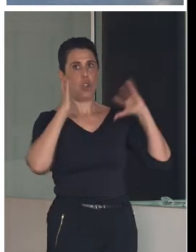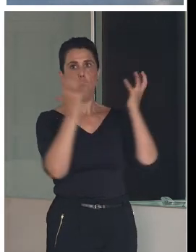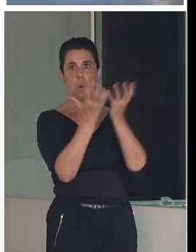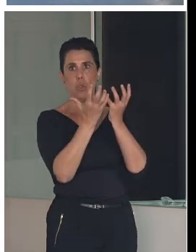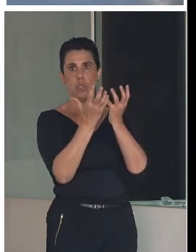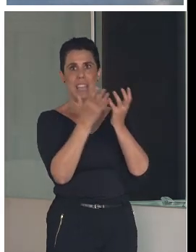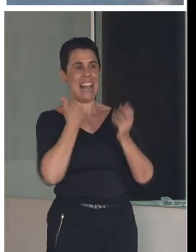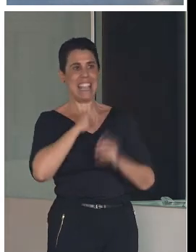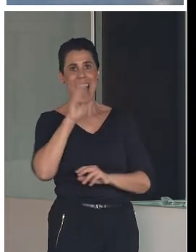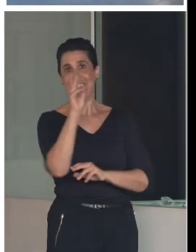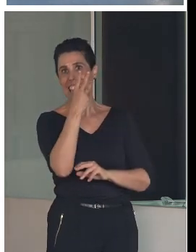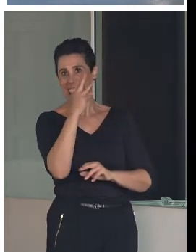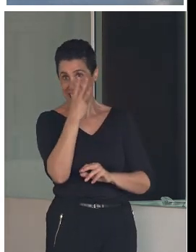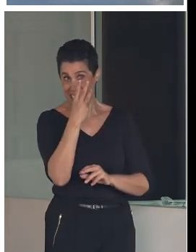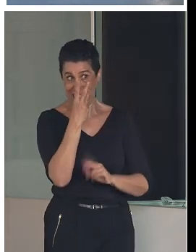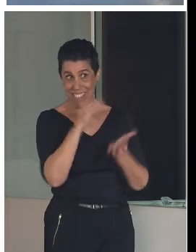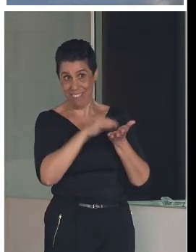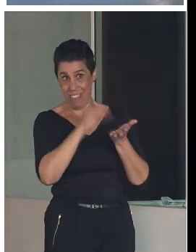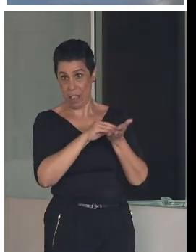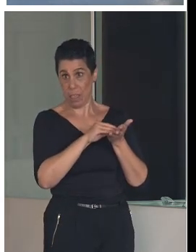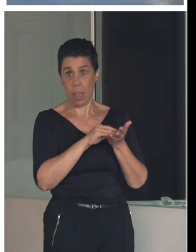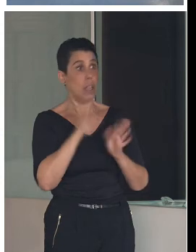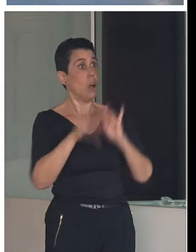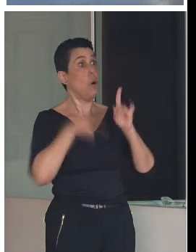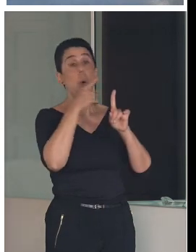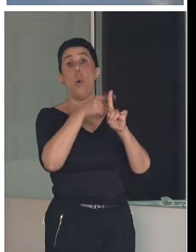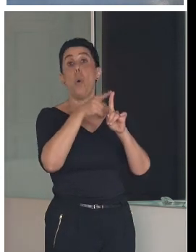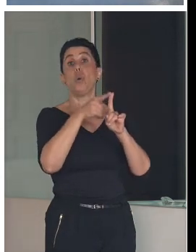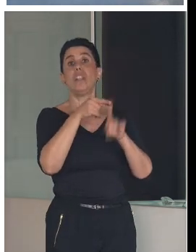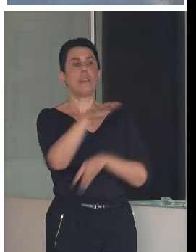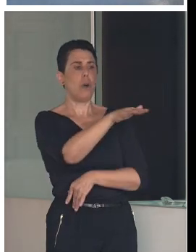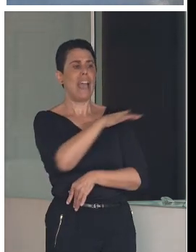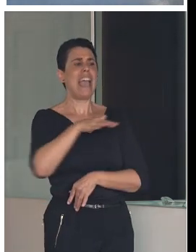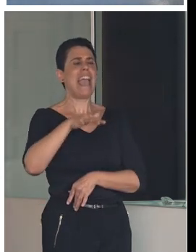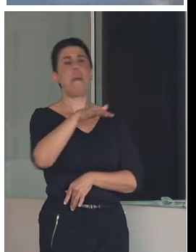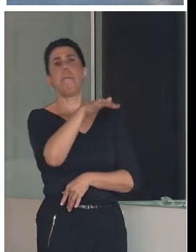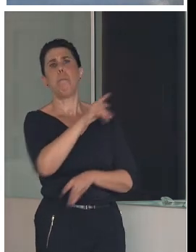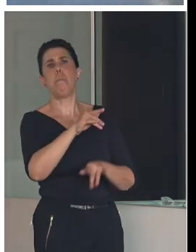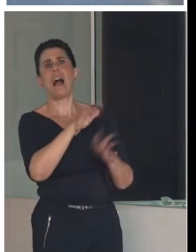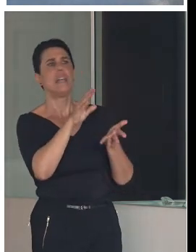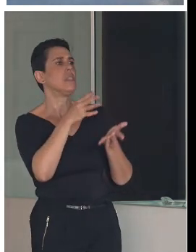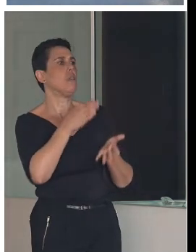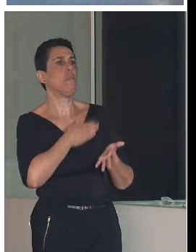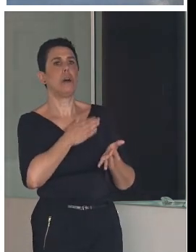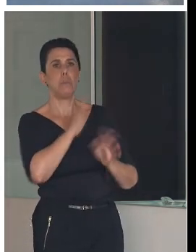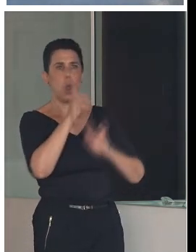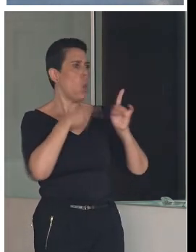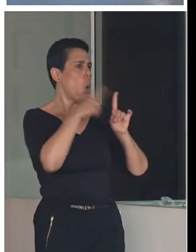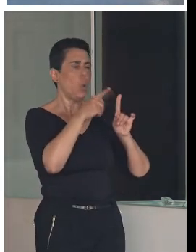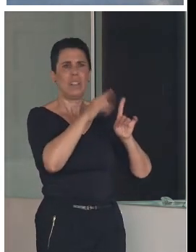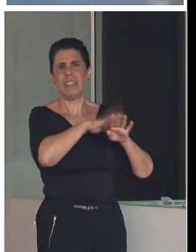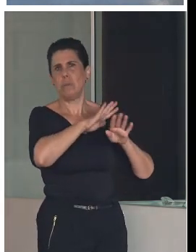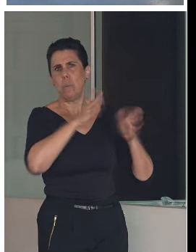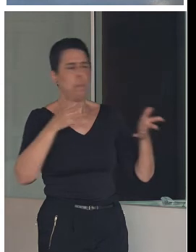tercero, 2016, 2018, 2020. Utilizamos siempre el espacio patrimonial para todo. O sea, no lo sacamos